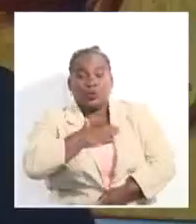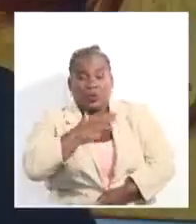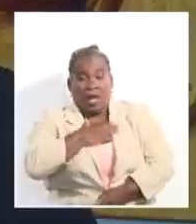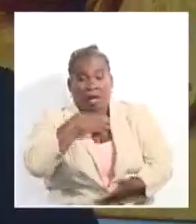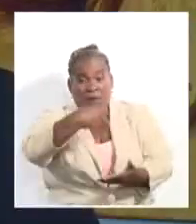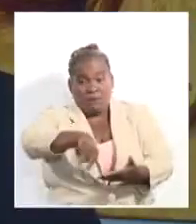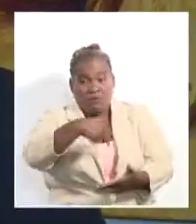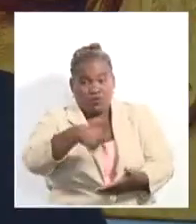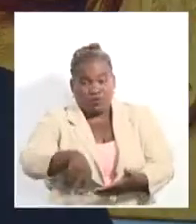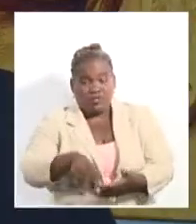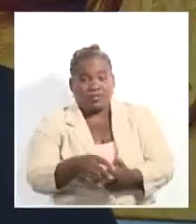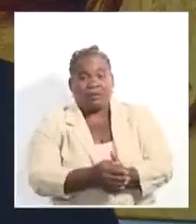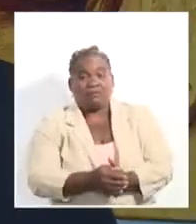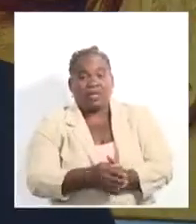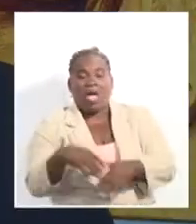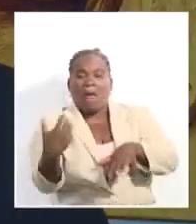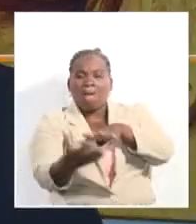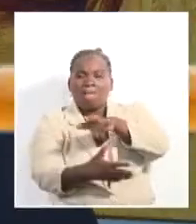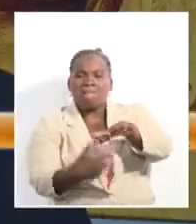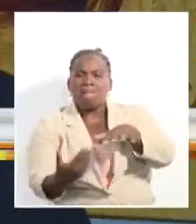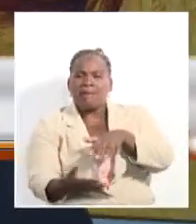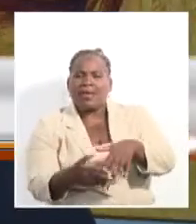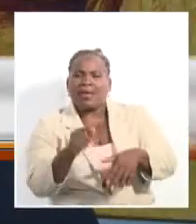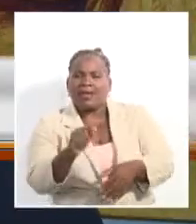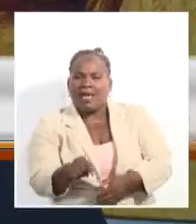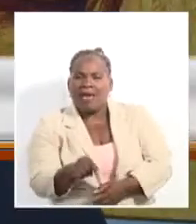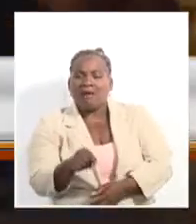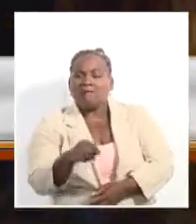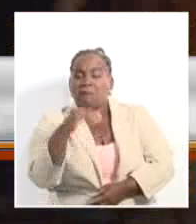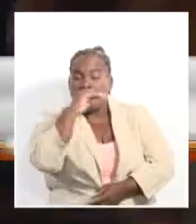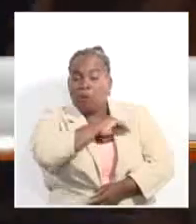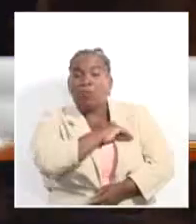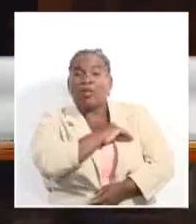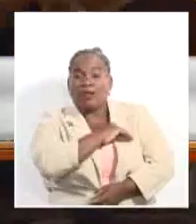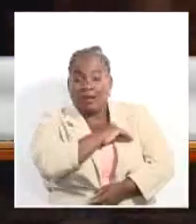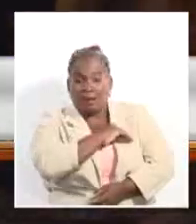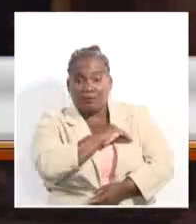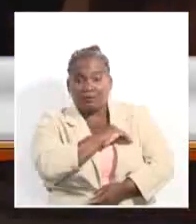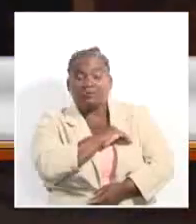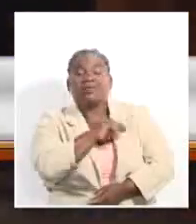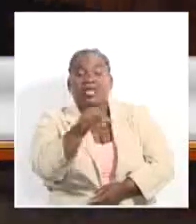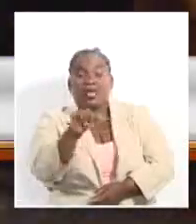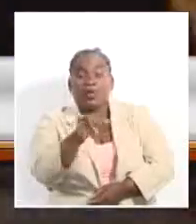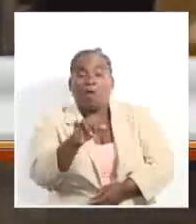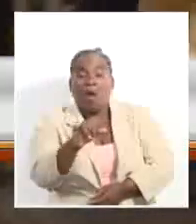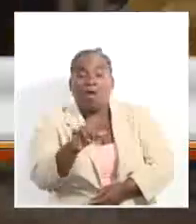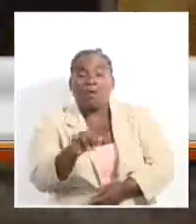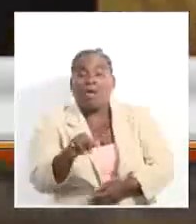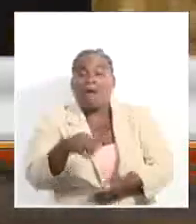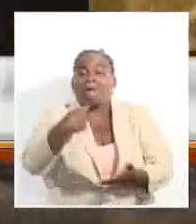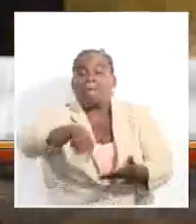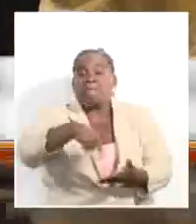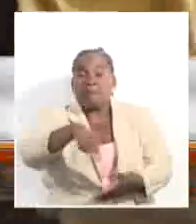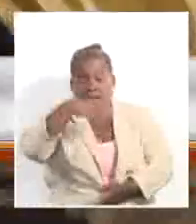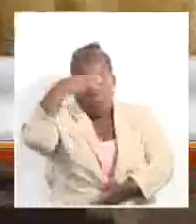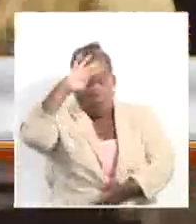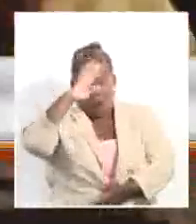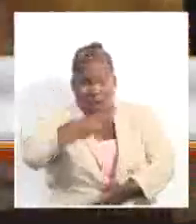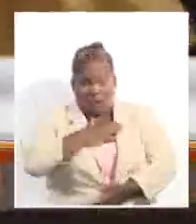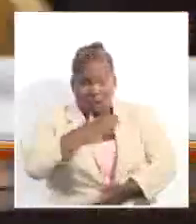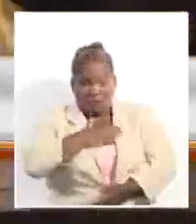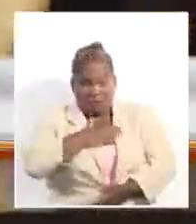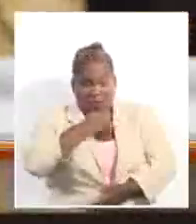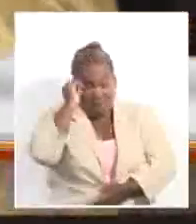Una mezcla muy, muy variada, pero muy moderna, de la música y los bailes tradicionales cubanos. Para mí es una